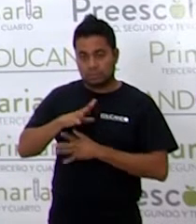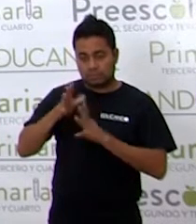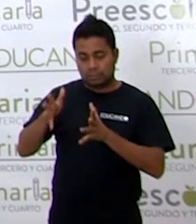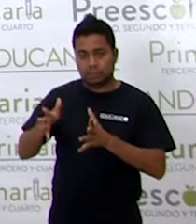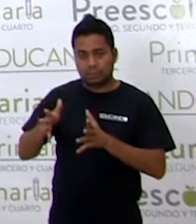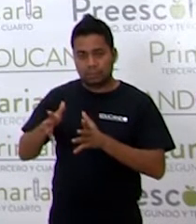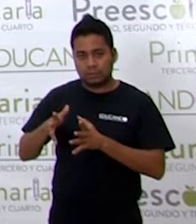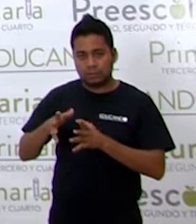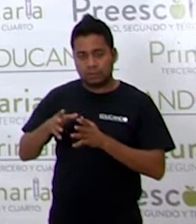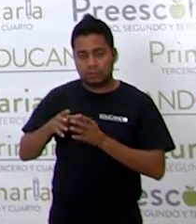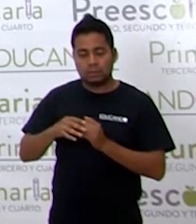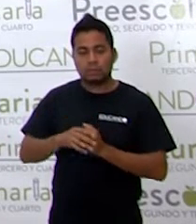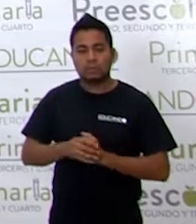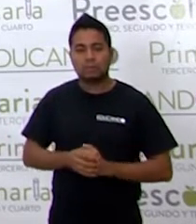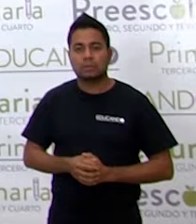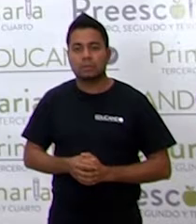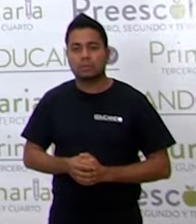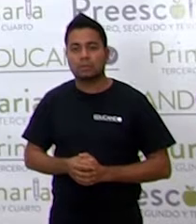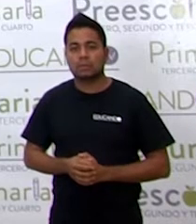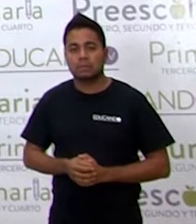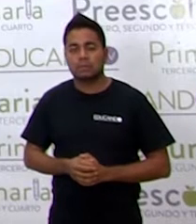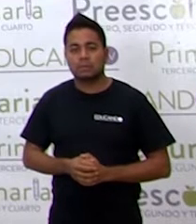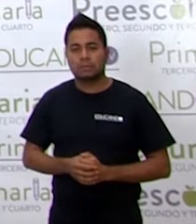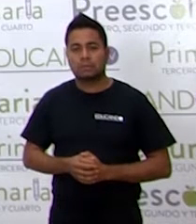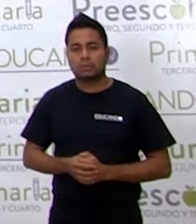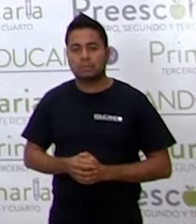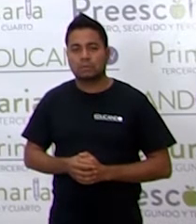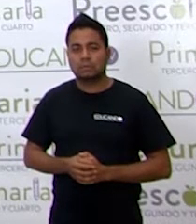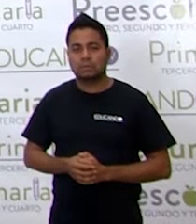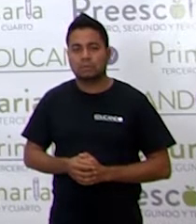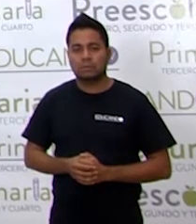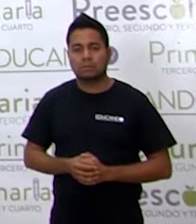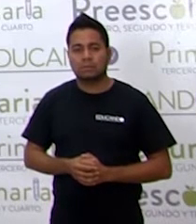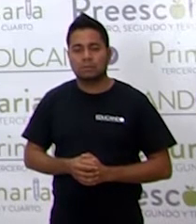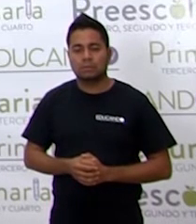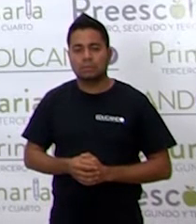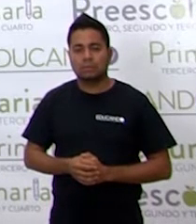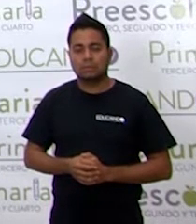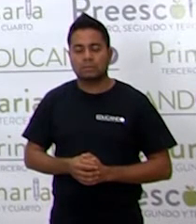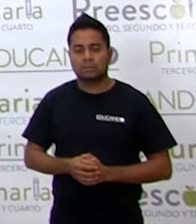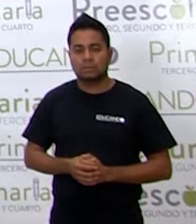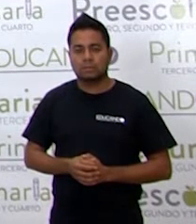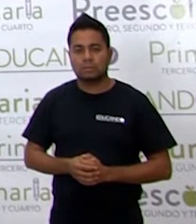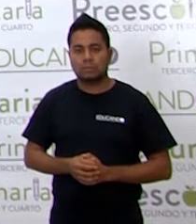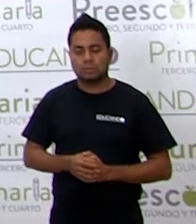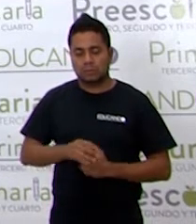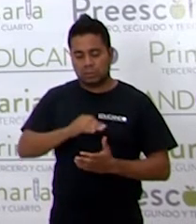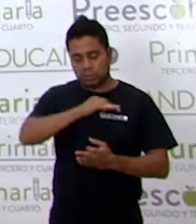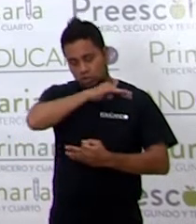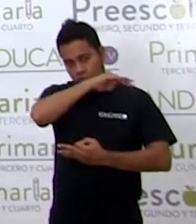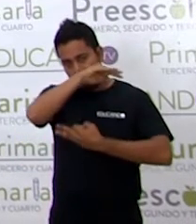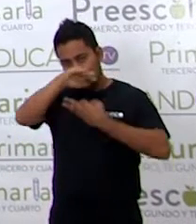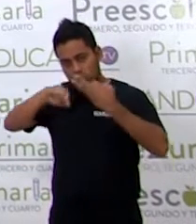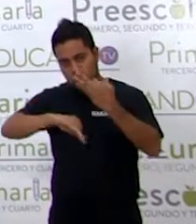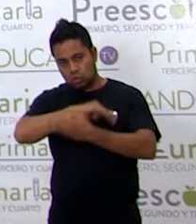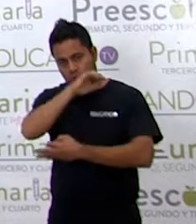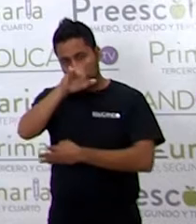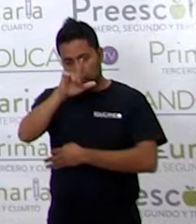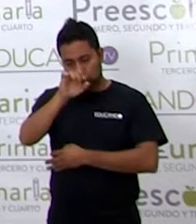todos los animales.